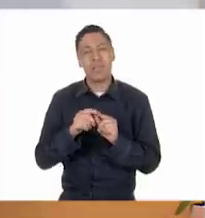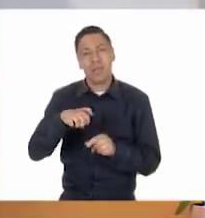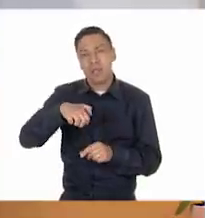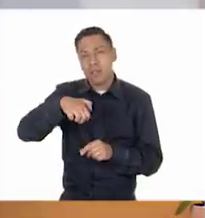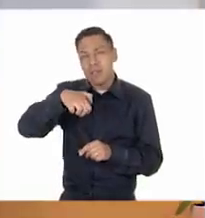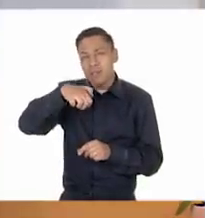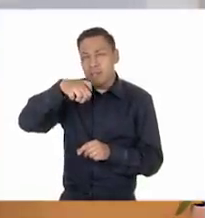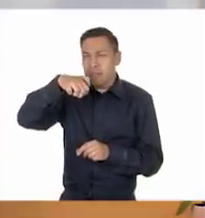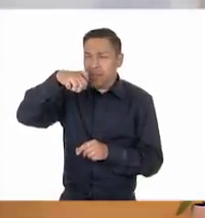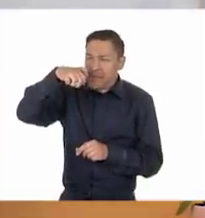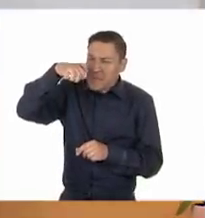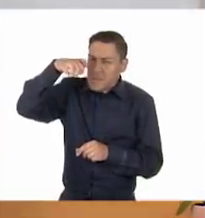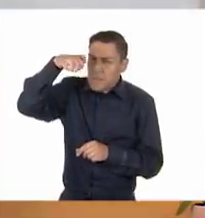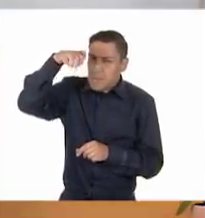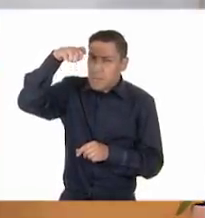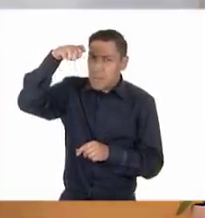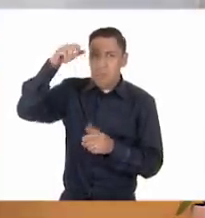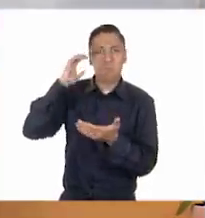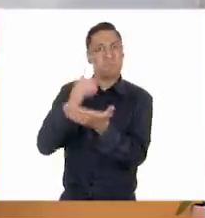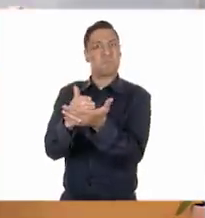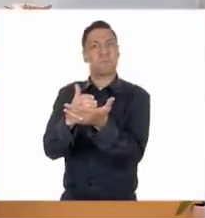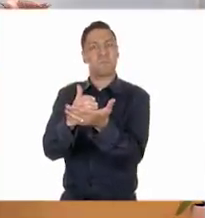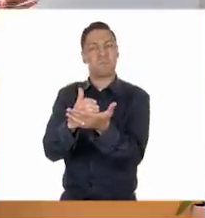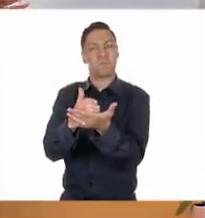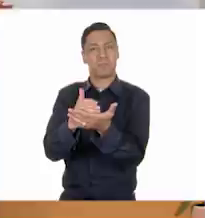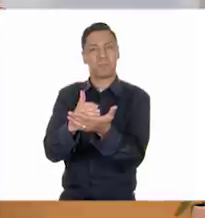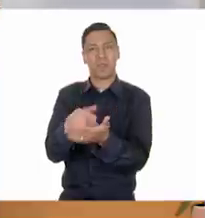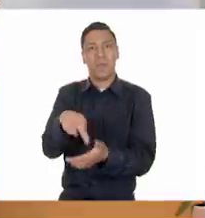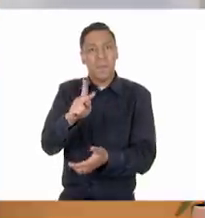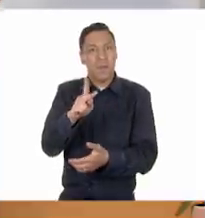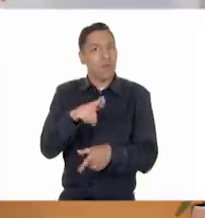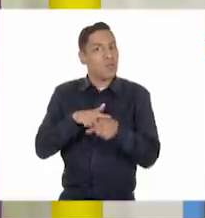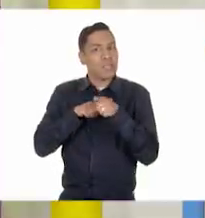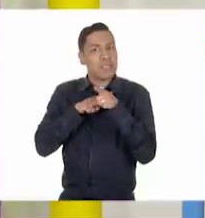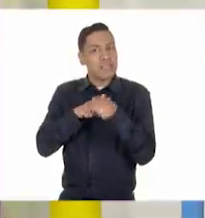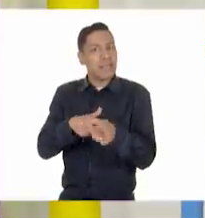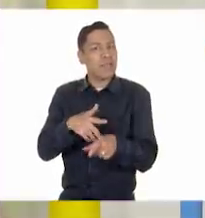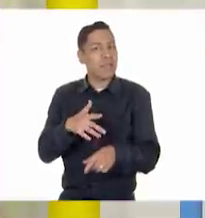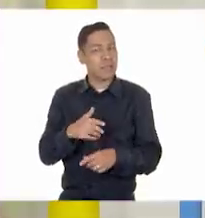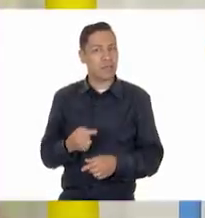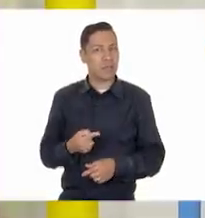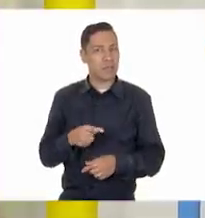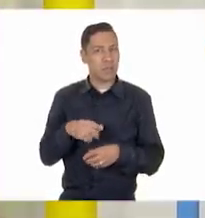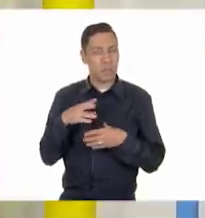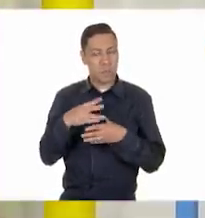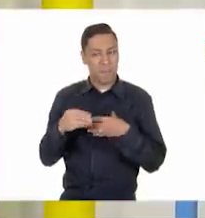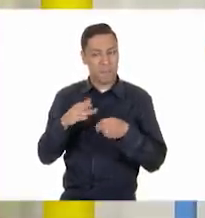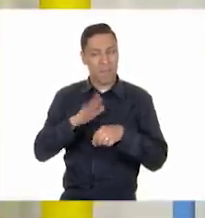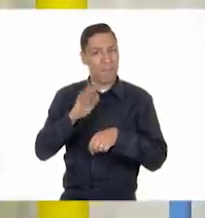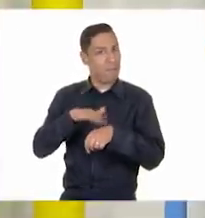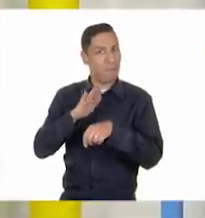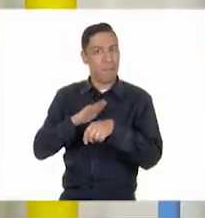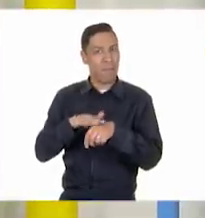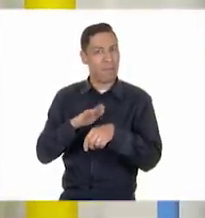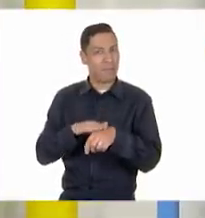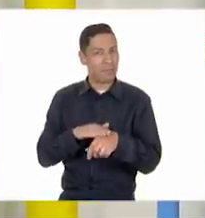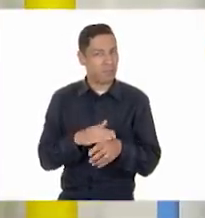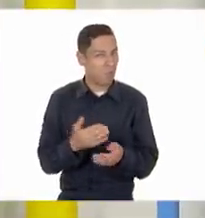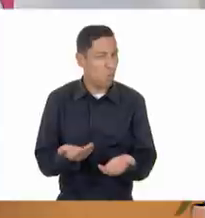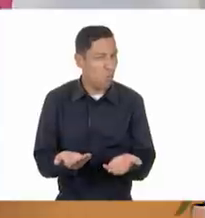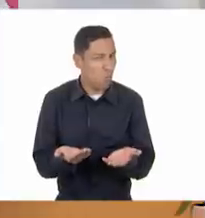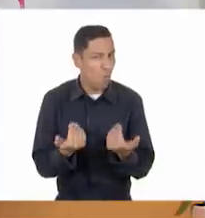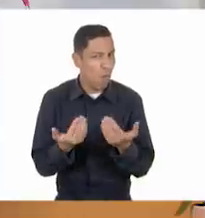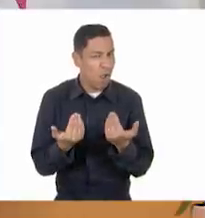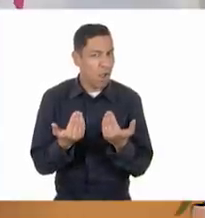crecer, pero que hay algo que no deja de crecer. Ah, sí. ¿Qué será? Ah, yo lo recuerdo, yo lo